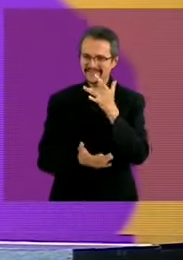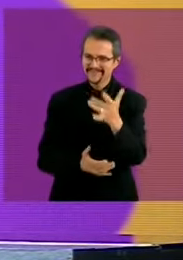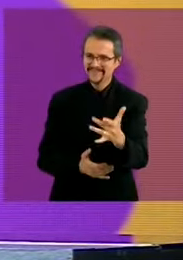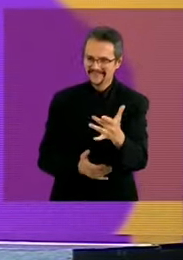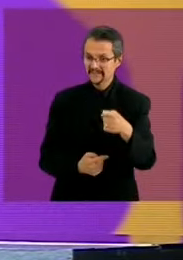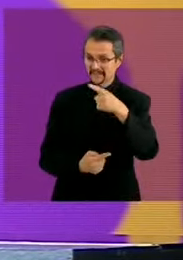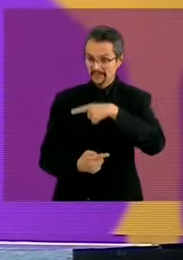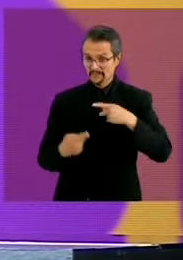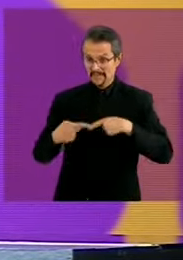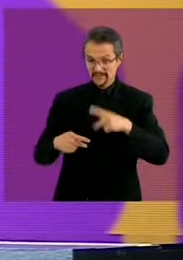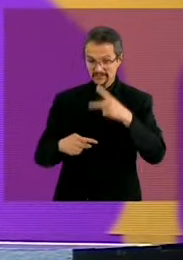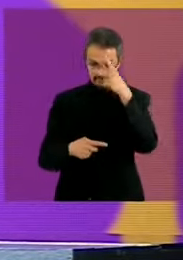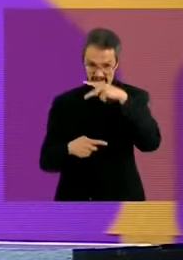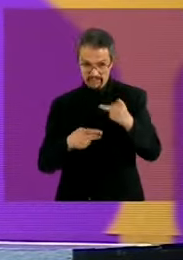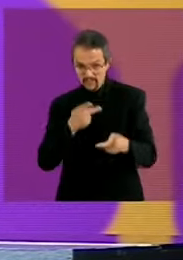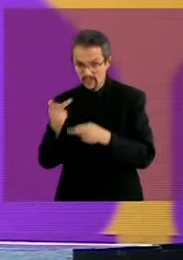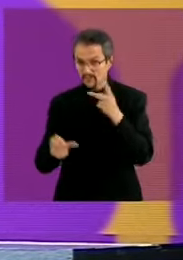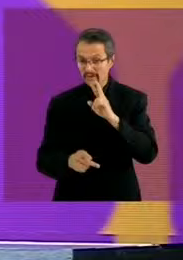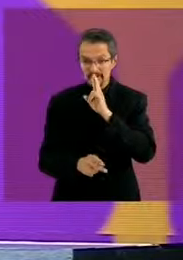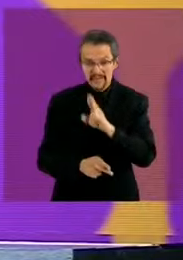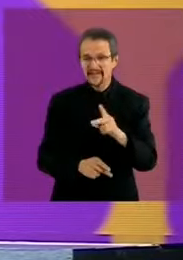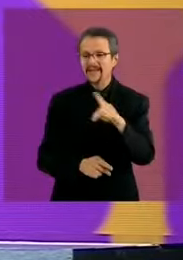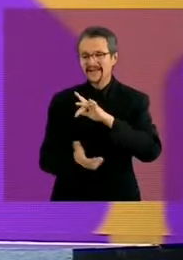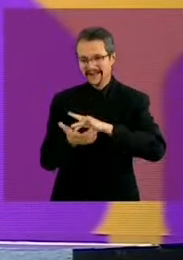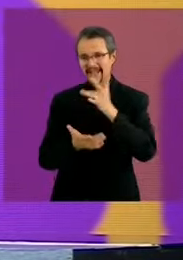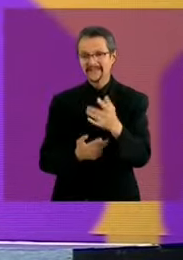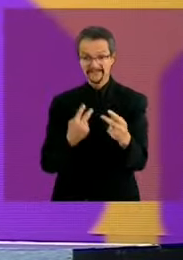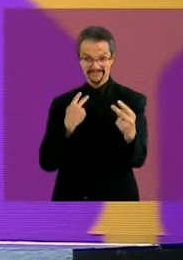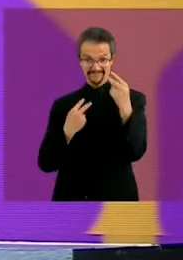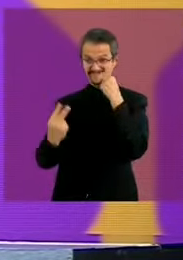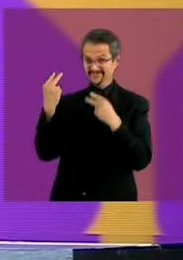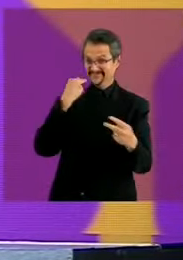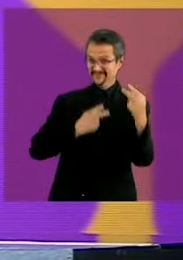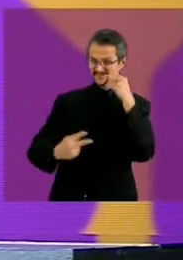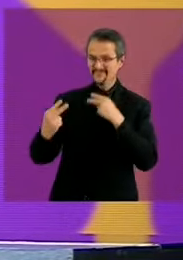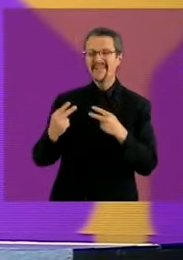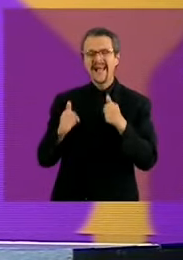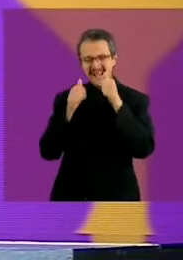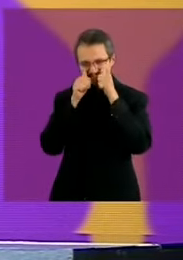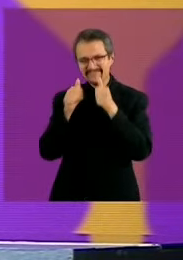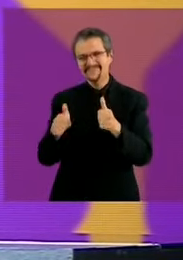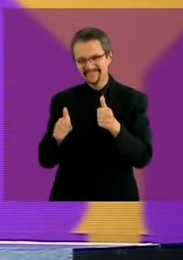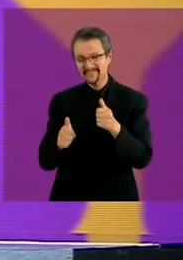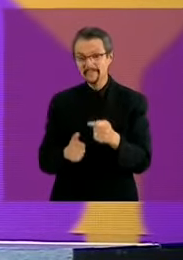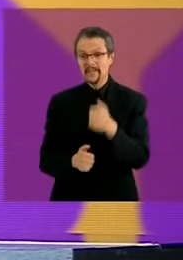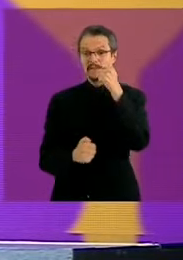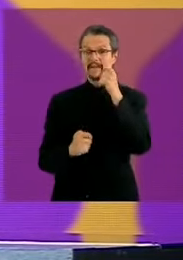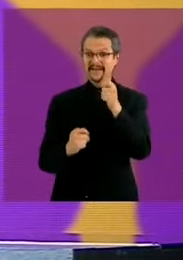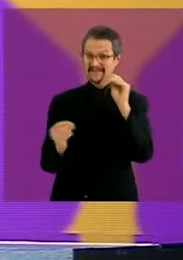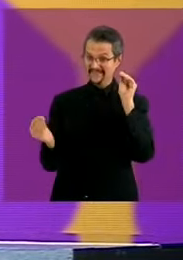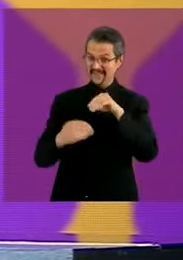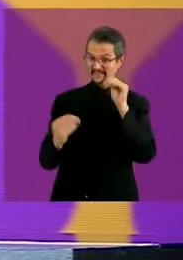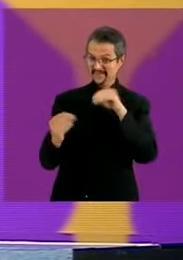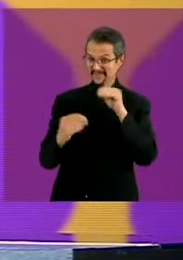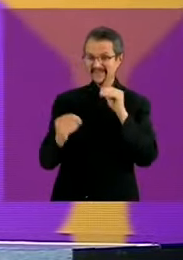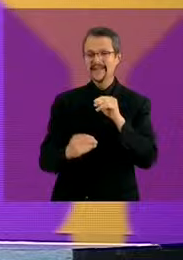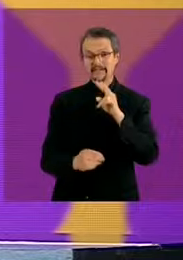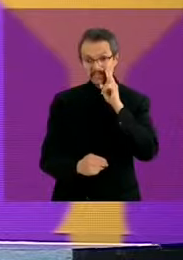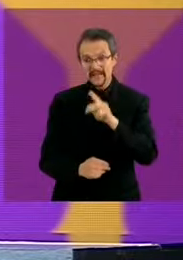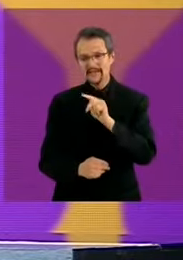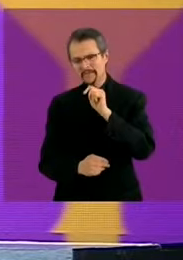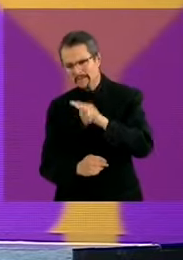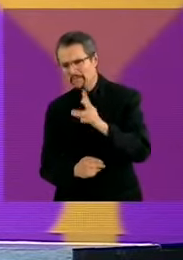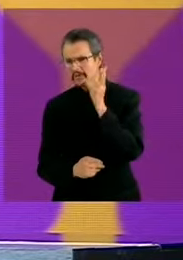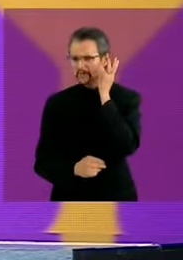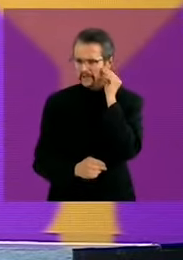a sus preguntas y a usted que nos ve que nos escucha y que siguió este primer debate a través de la televisión de la radio las redes